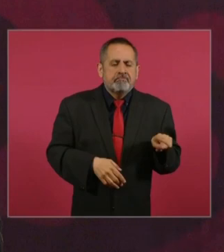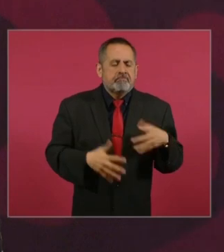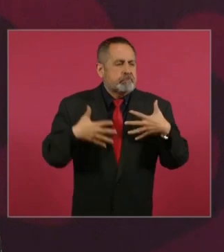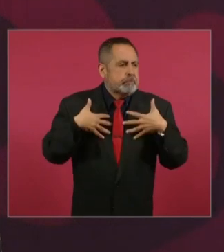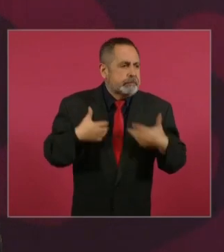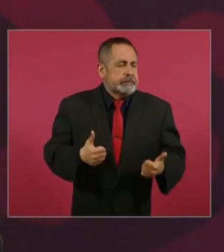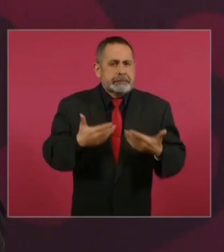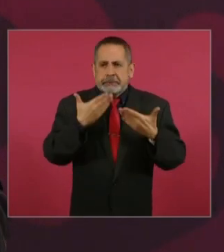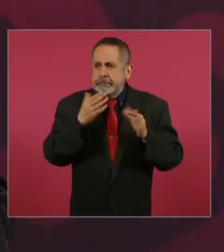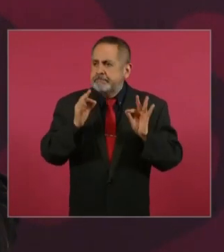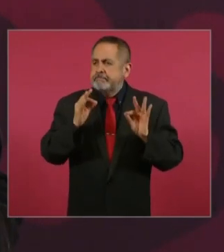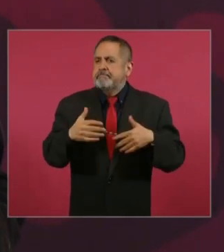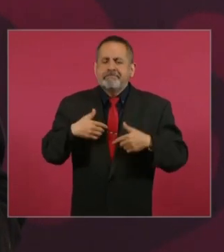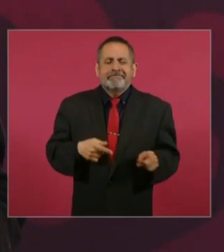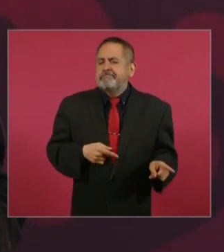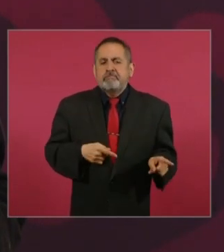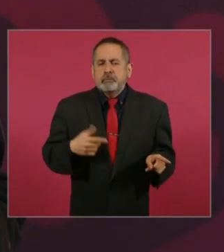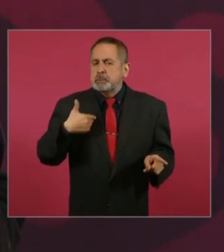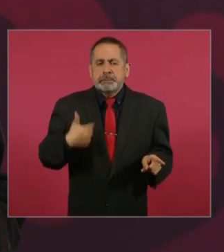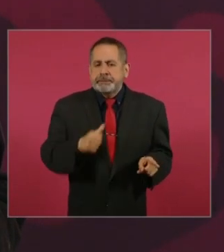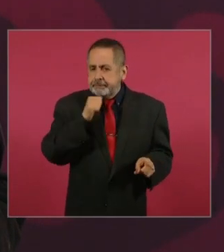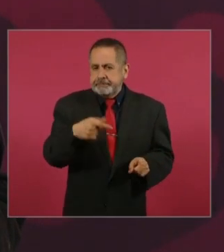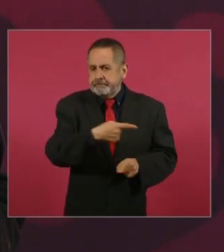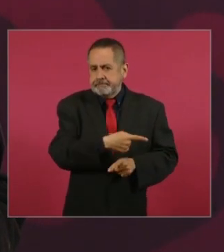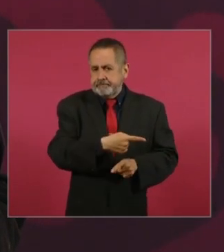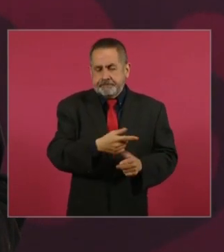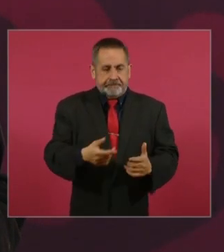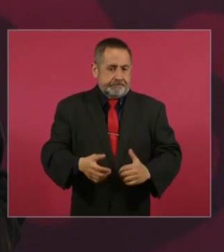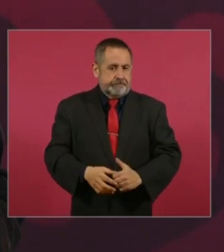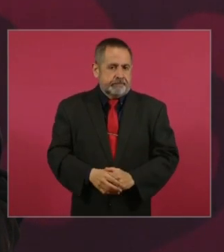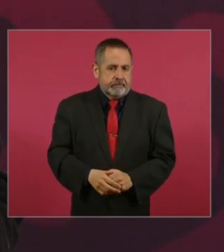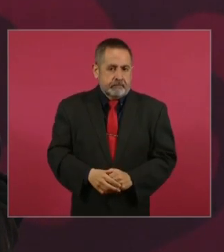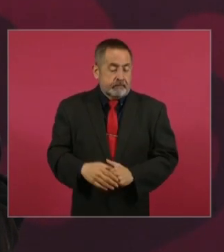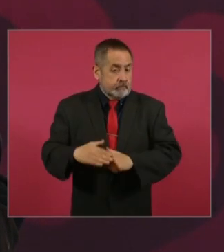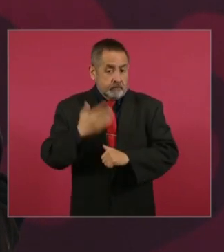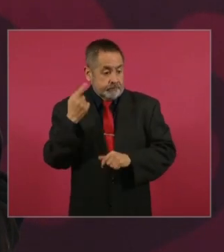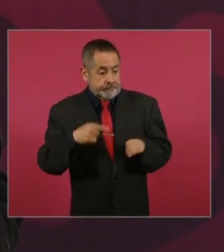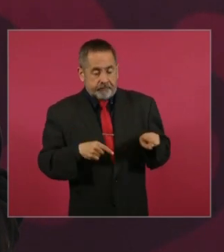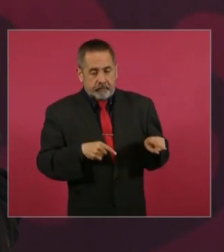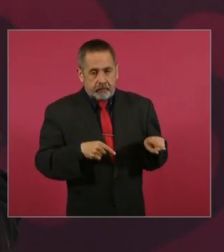van a entender porque